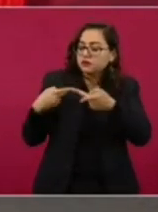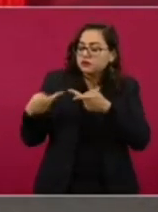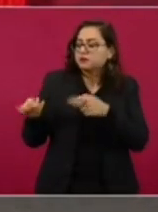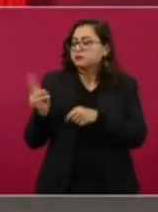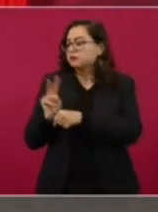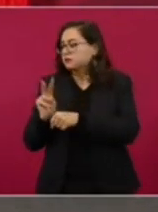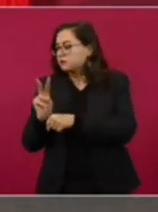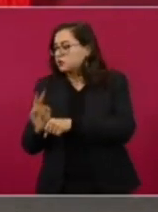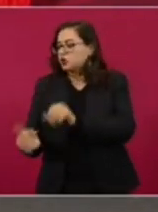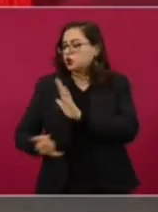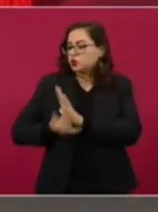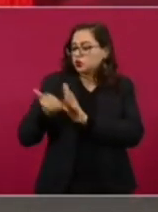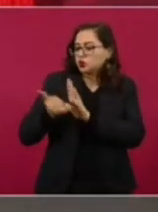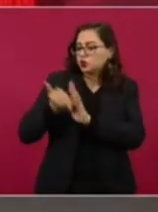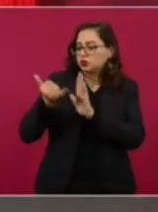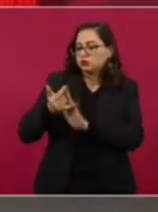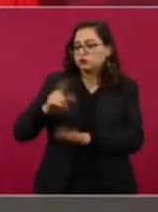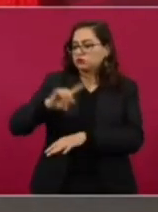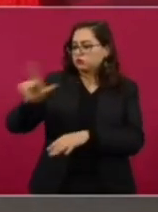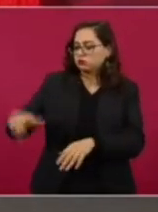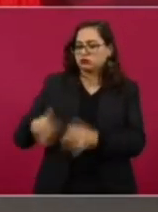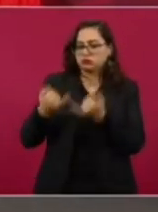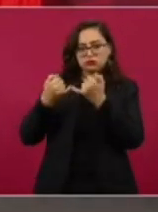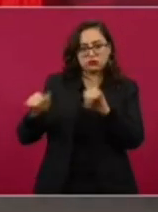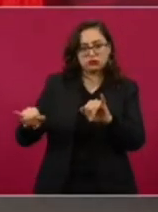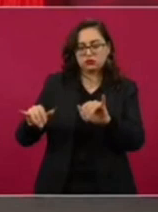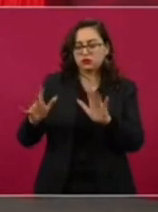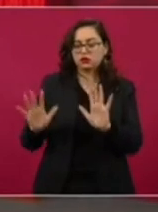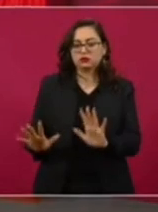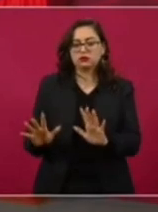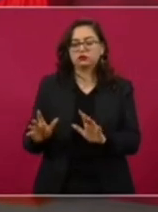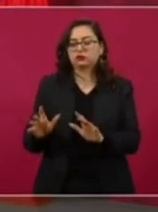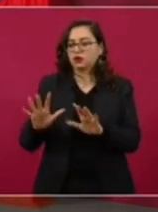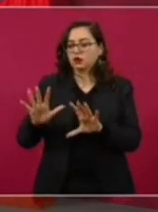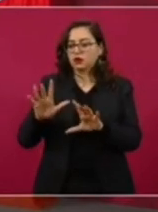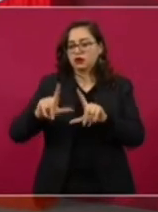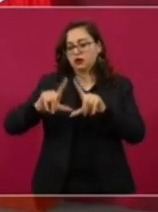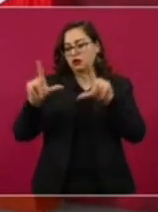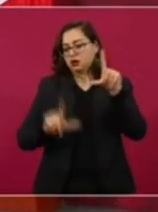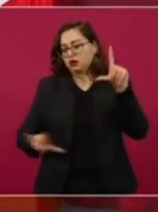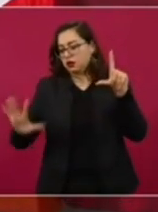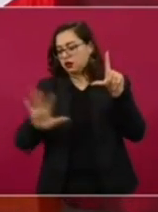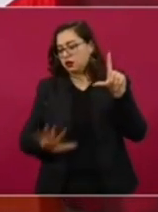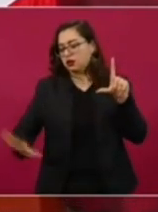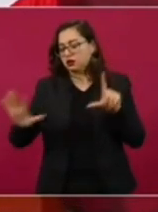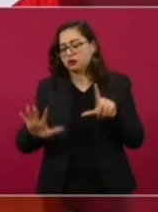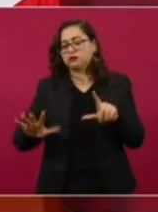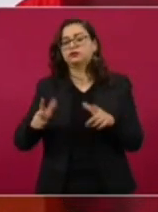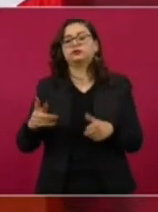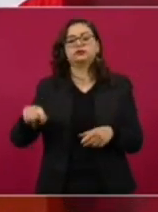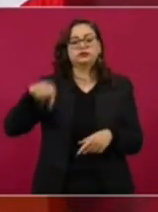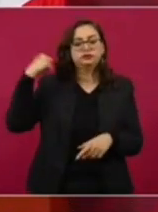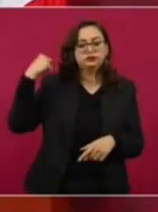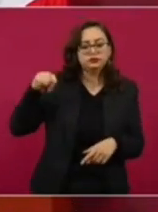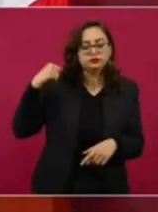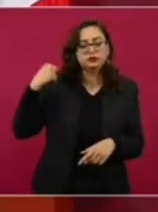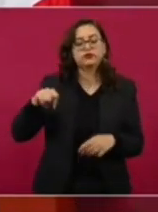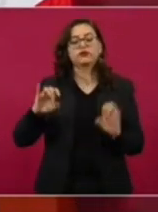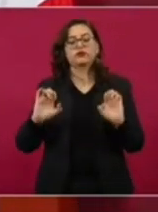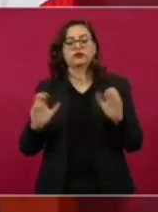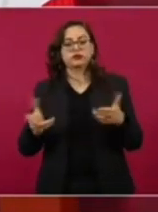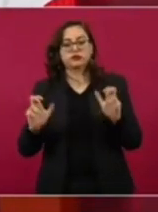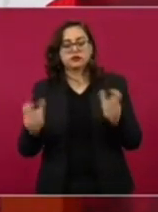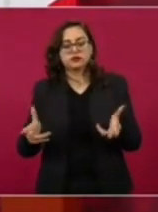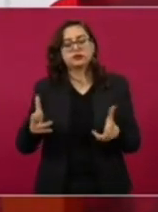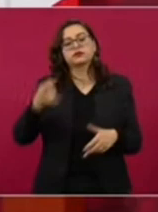de construcción y desde luego de operación en todos los estados del sureste del país, en Tabasco, Chiapas, Cambé,